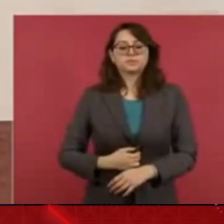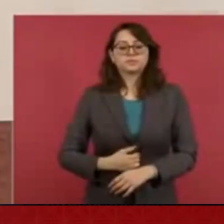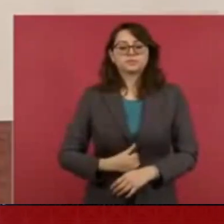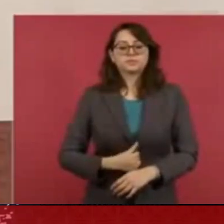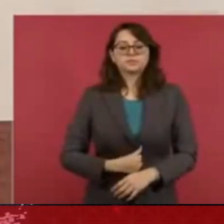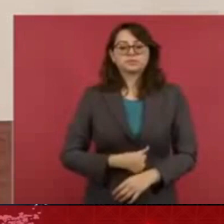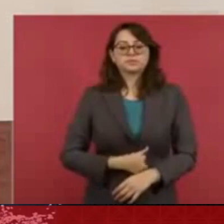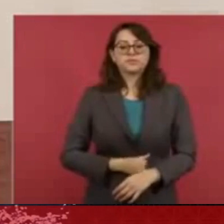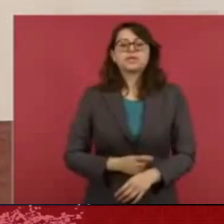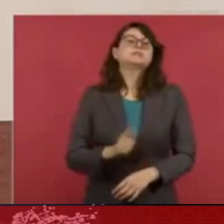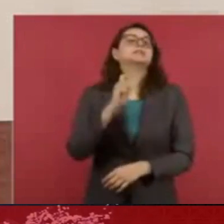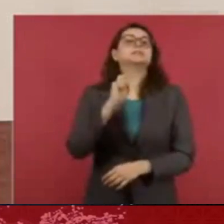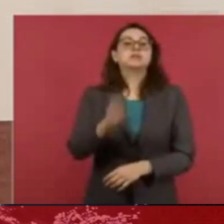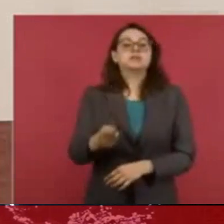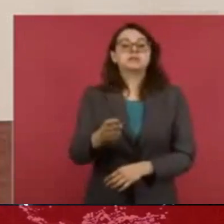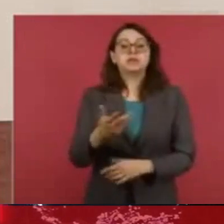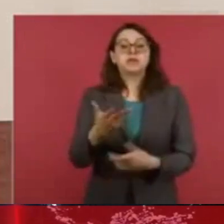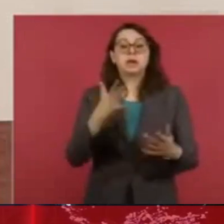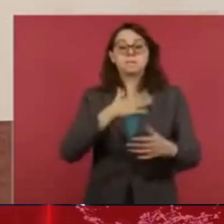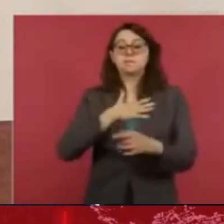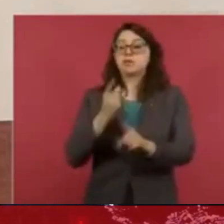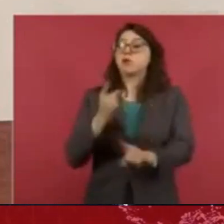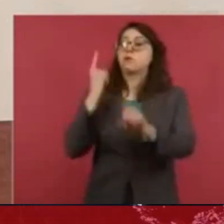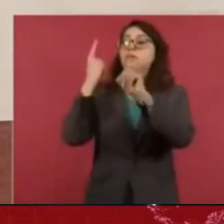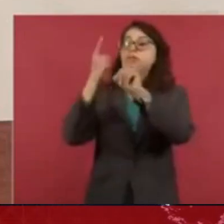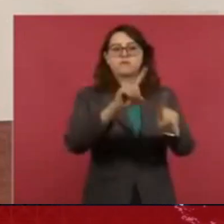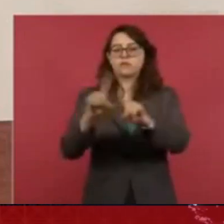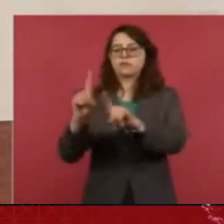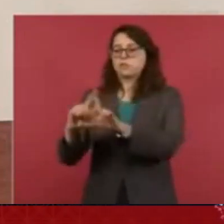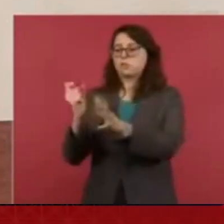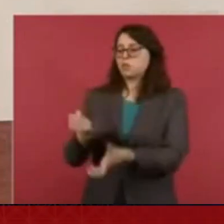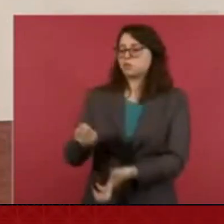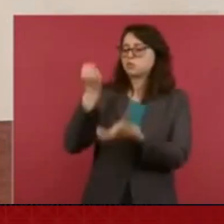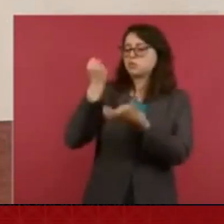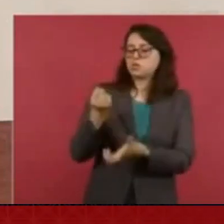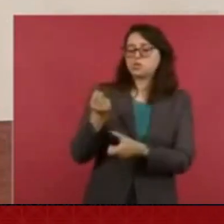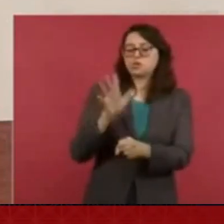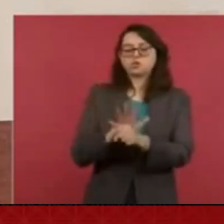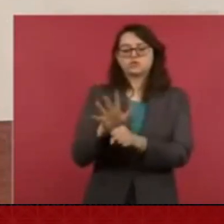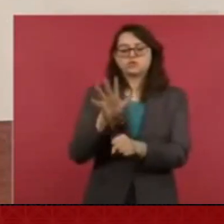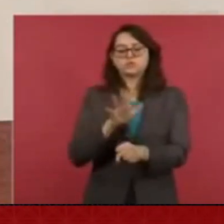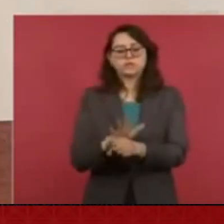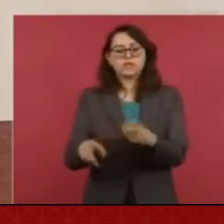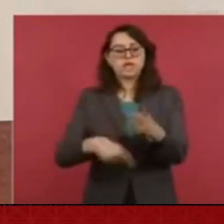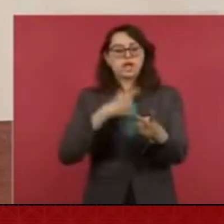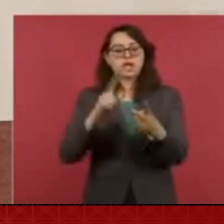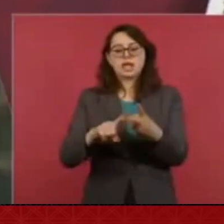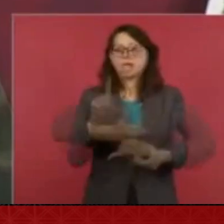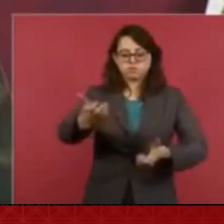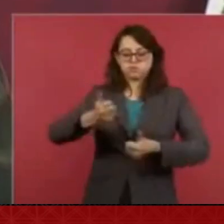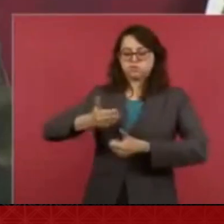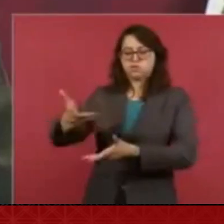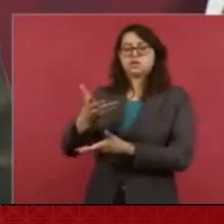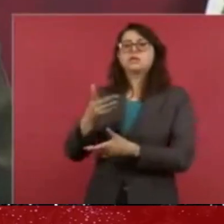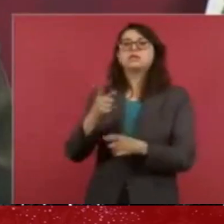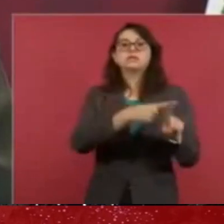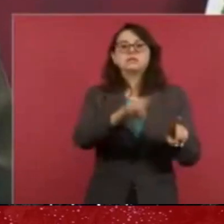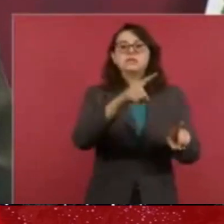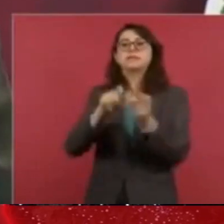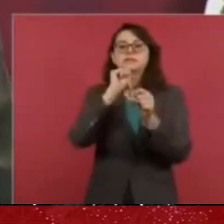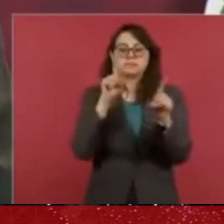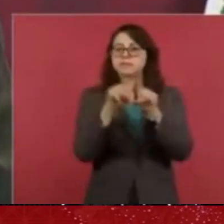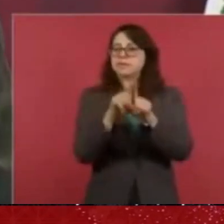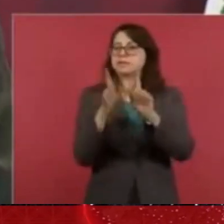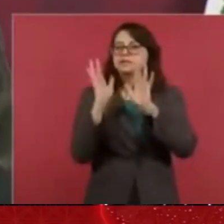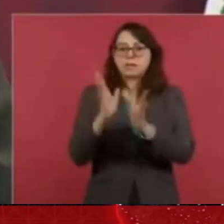todas las obras pendientes, todas. Distritos de Riego, Acueductos, Tren Maya,